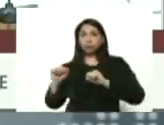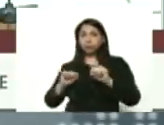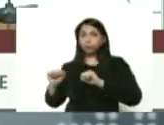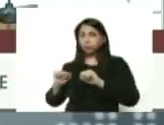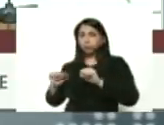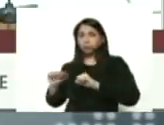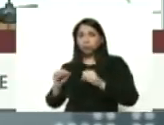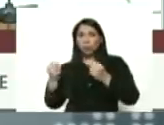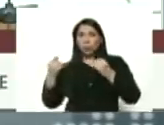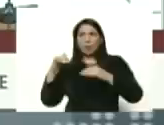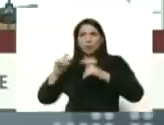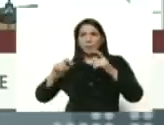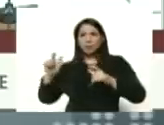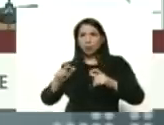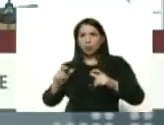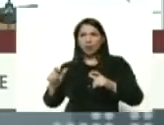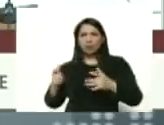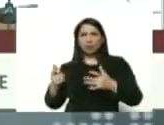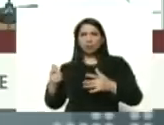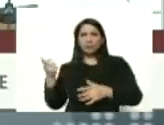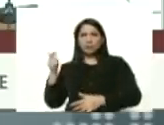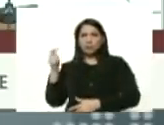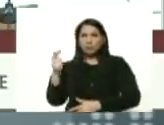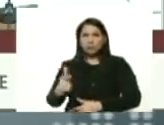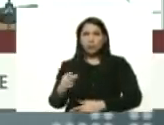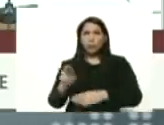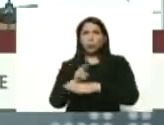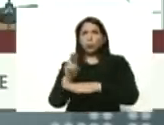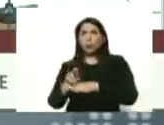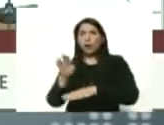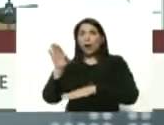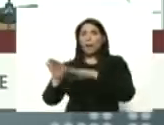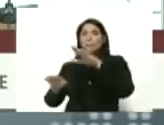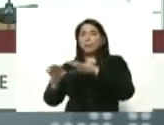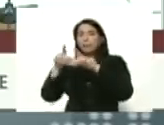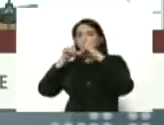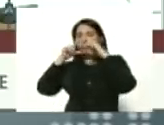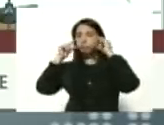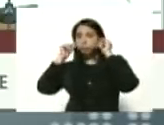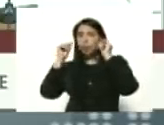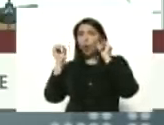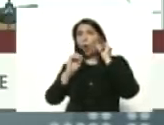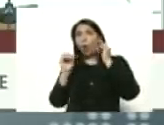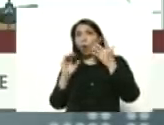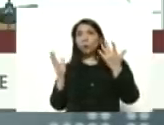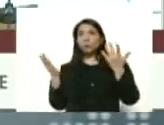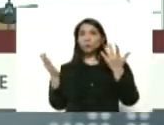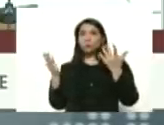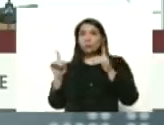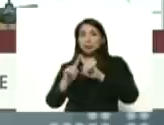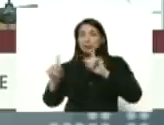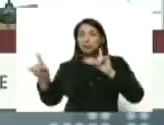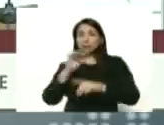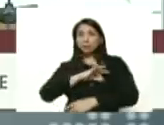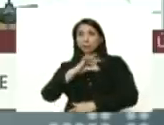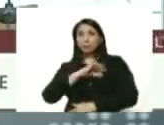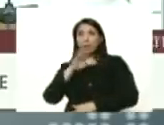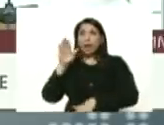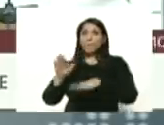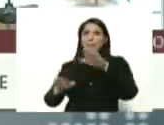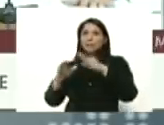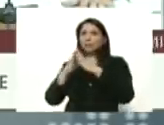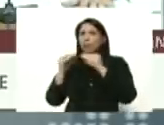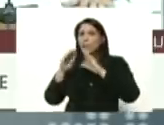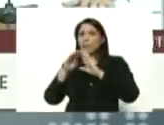cuánta gente se mueve en autobuses autobusetes a pesar de la mascarilla del distanciamiento social a pesar de